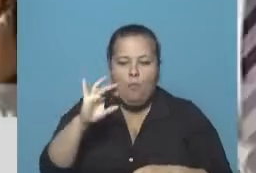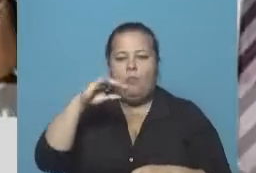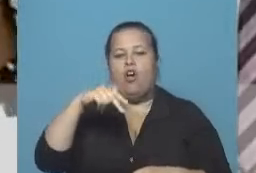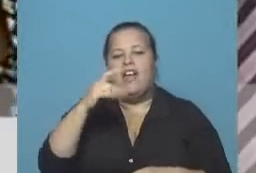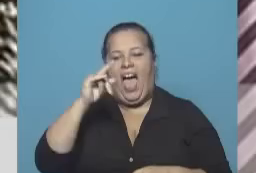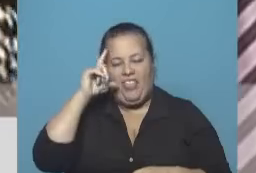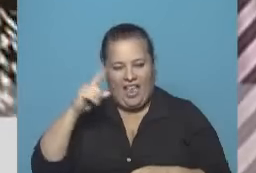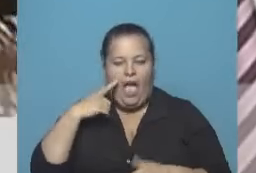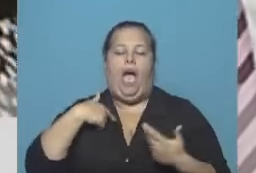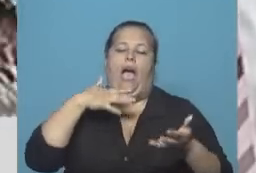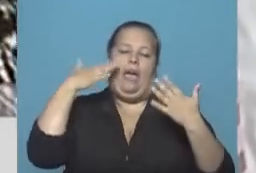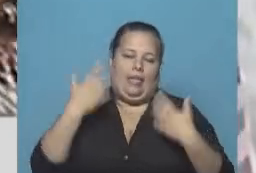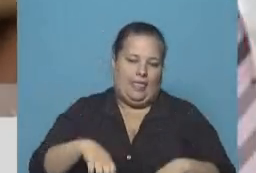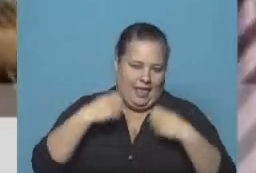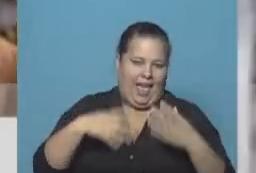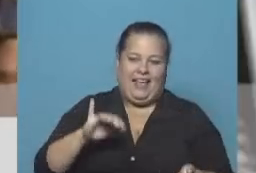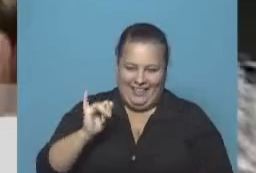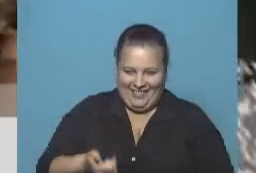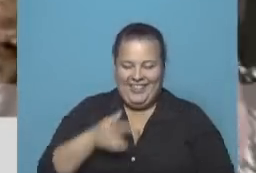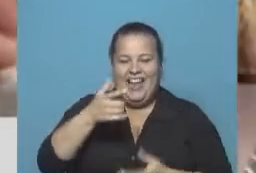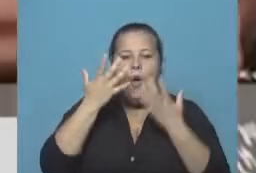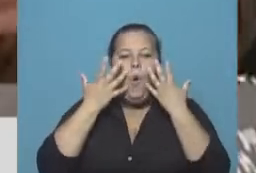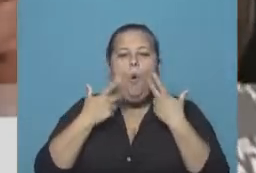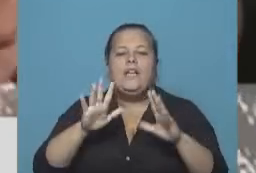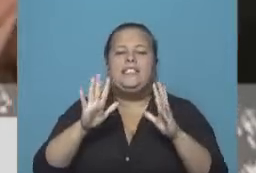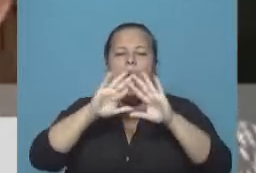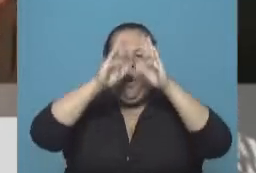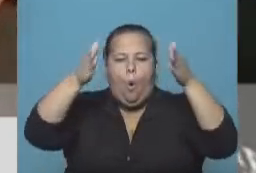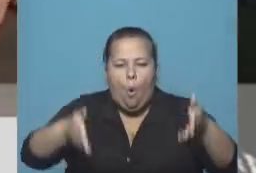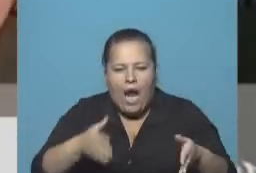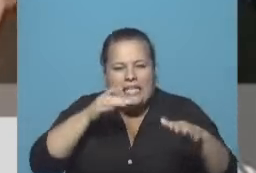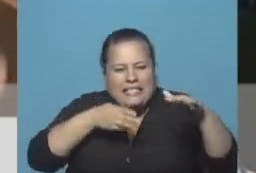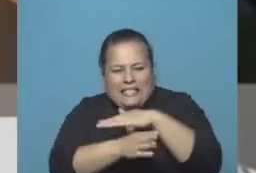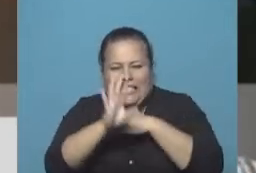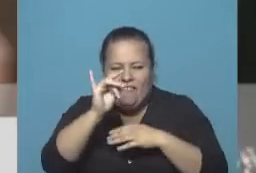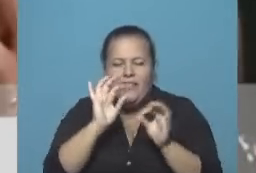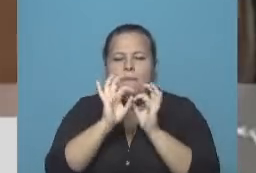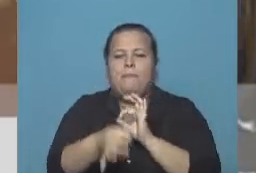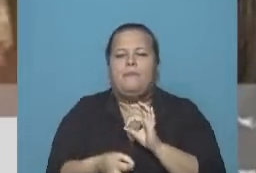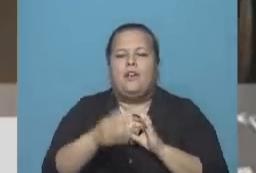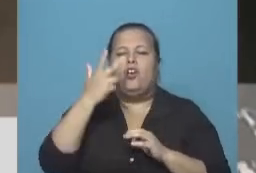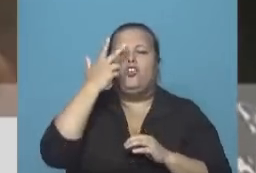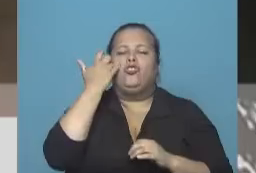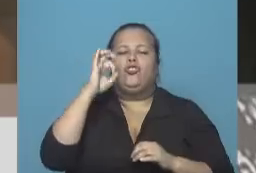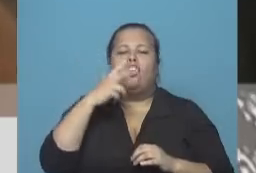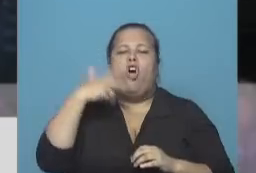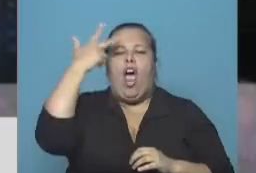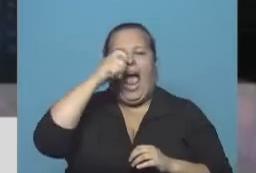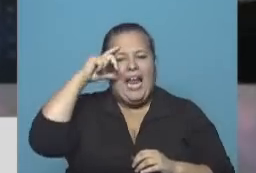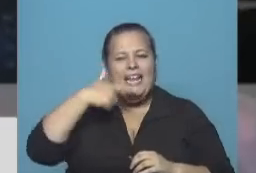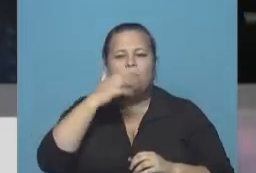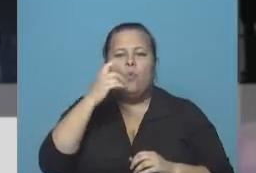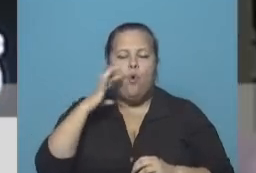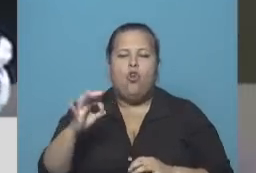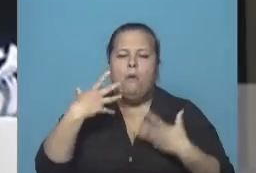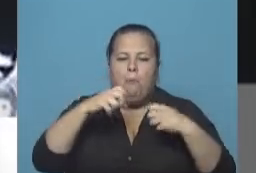Ahora entendemos muchas cosas, ¿o no? Bueno, los fósiles estaban en una cueva de difícil acceso cerca de Johannesburgo donde se encuentra